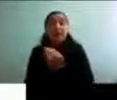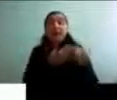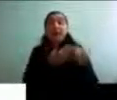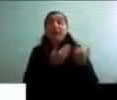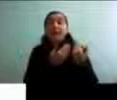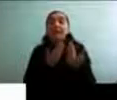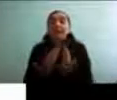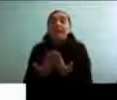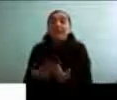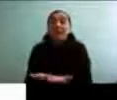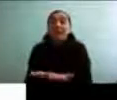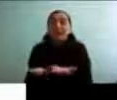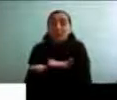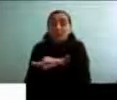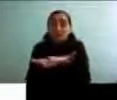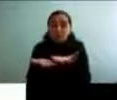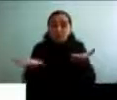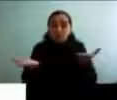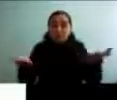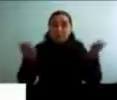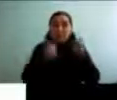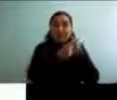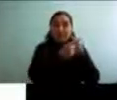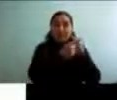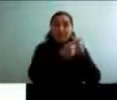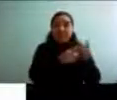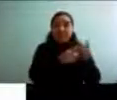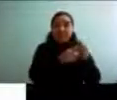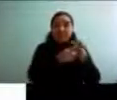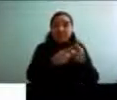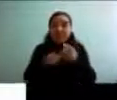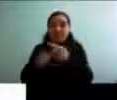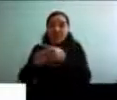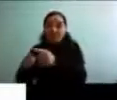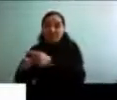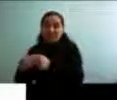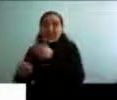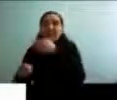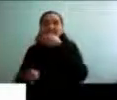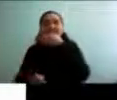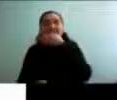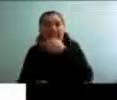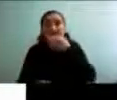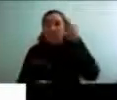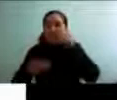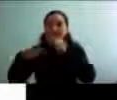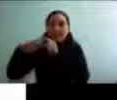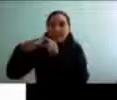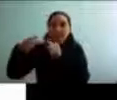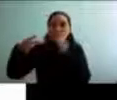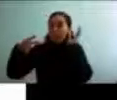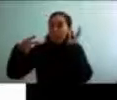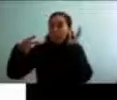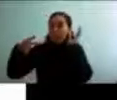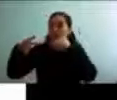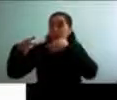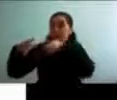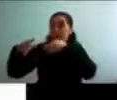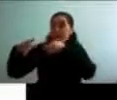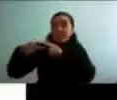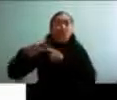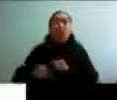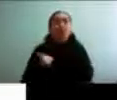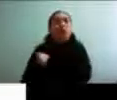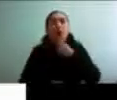diversidades de las cuales ya habló Añezca y las mencionó también Paula, ¿no? Las personas mayores somos todas distintas,